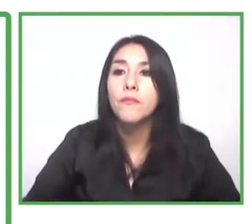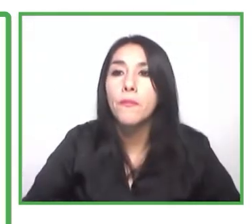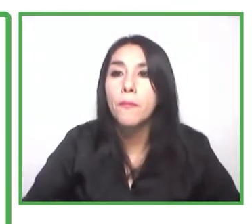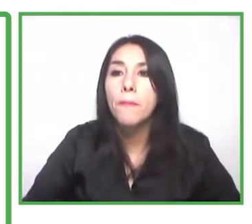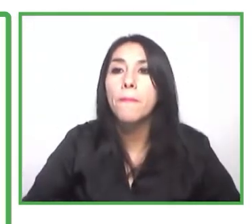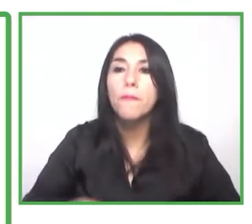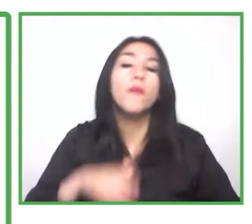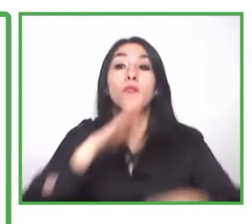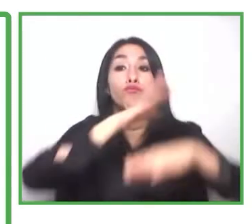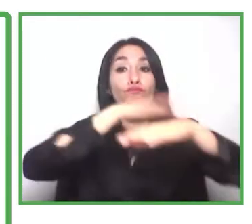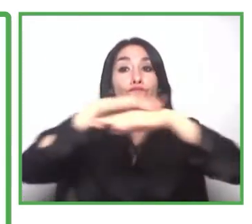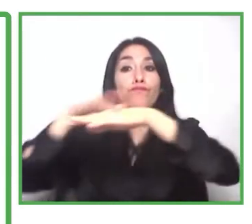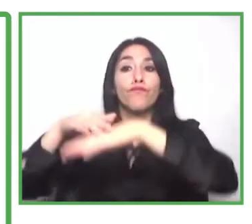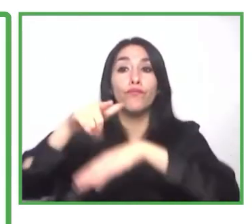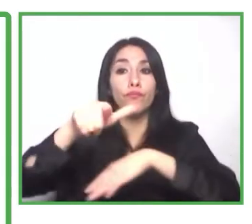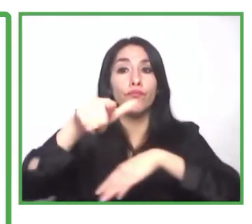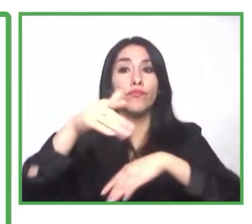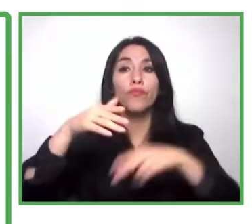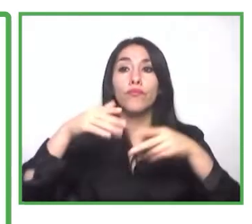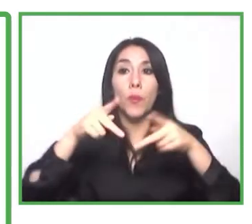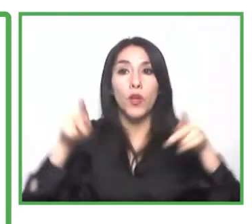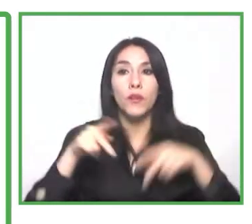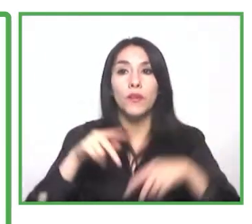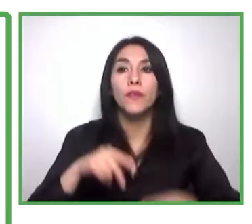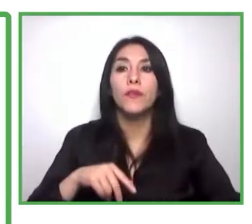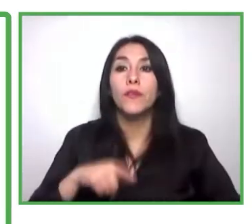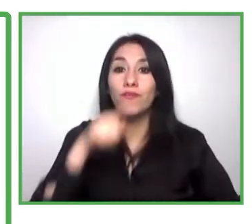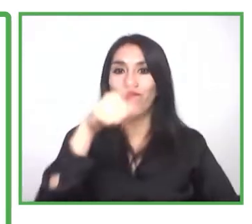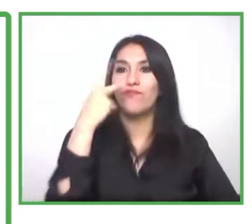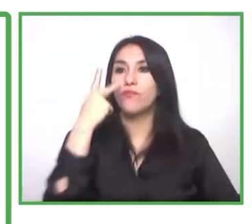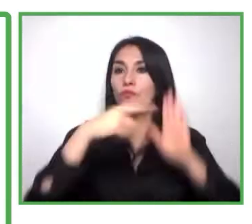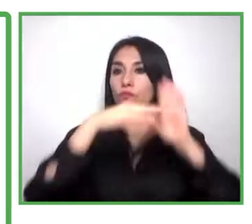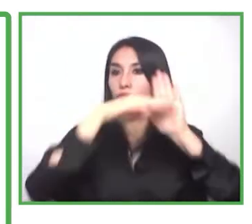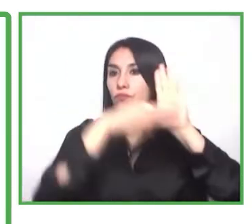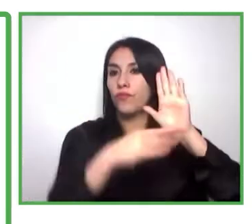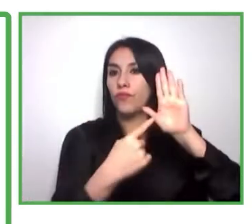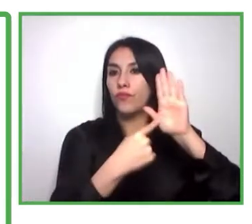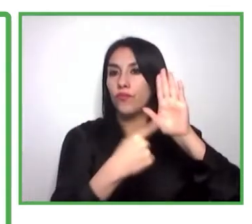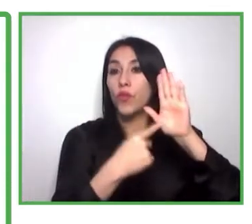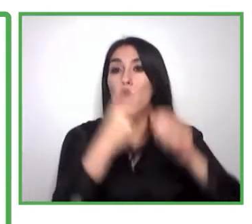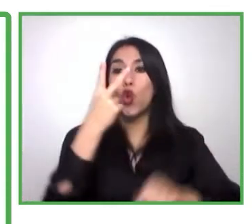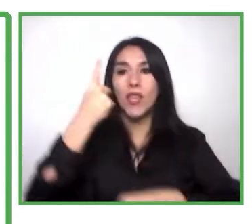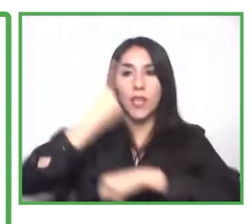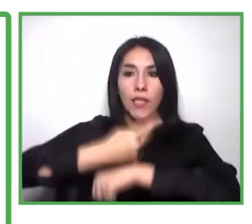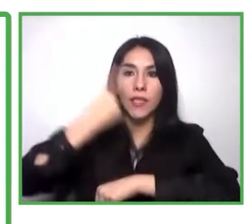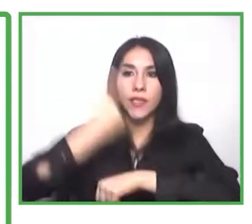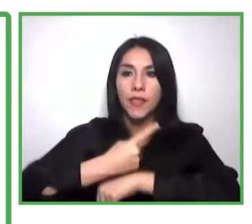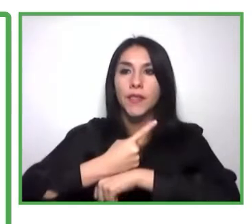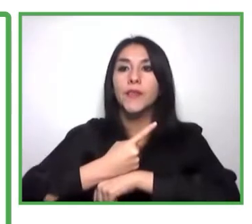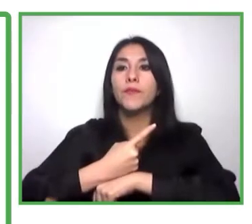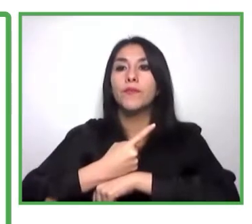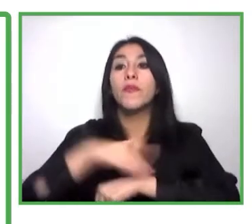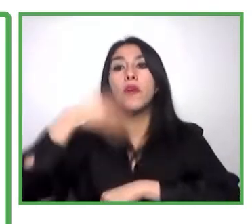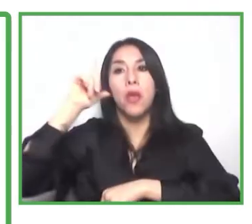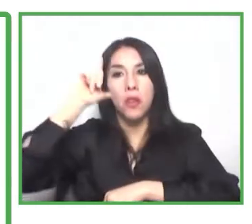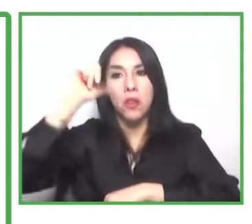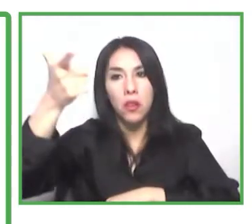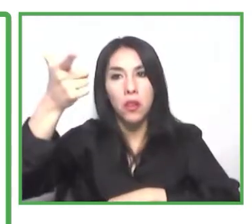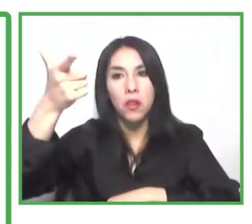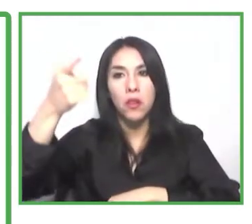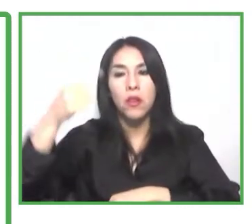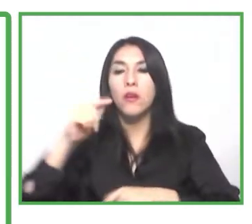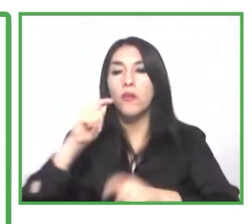días para luego poder hacer entrevistas preagendadas los últimos tres días de la feria, que generalmente se